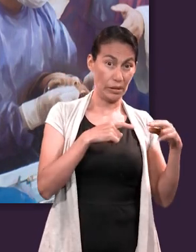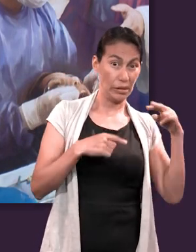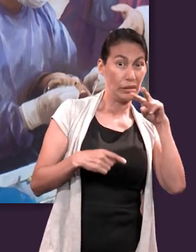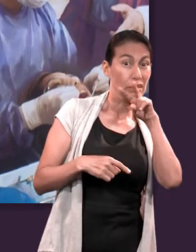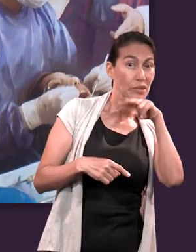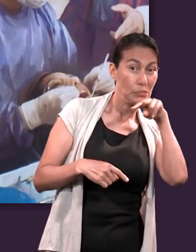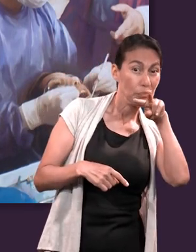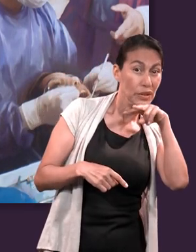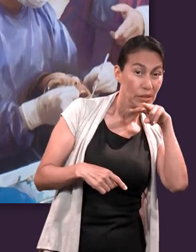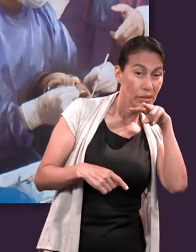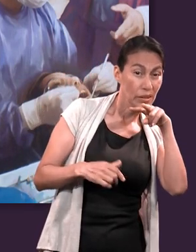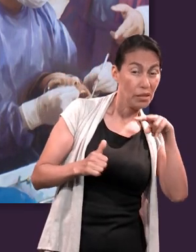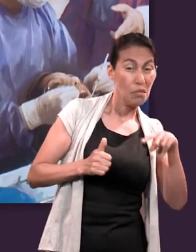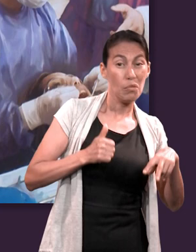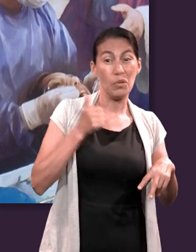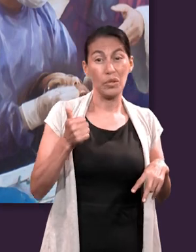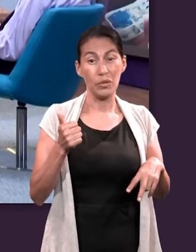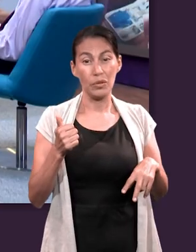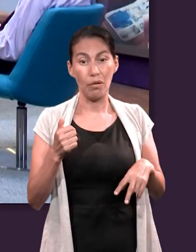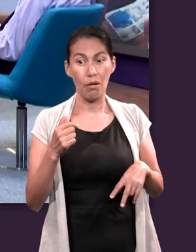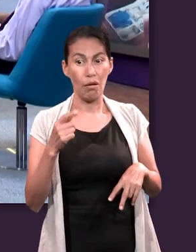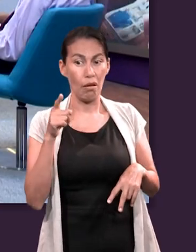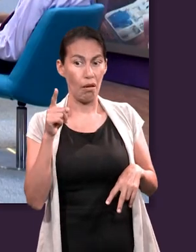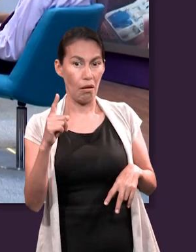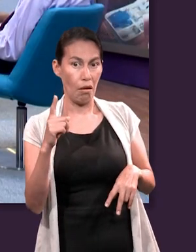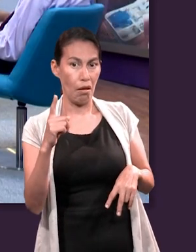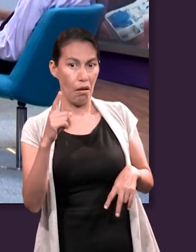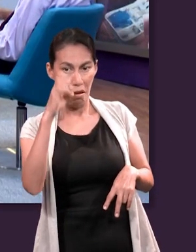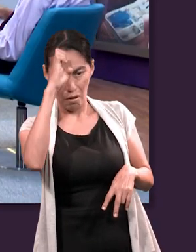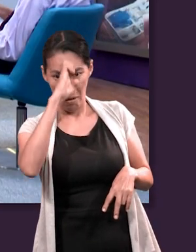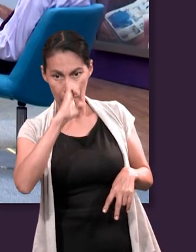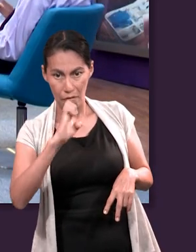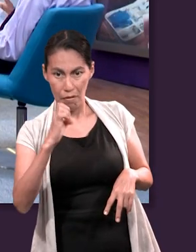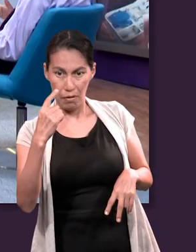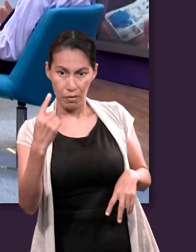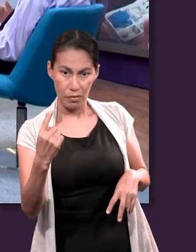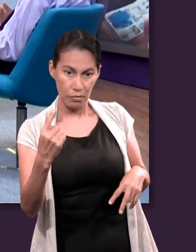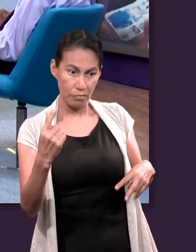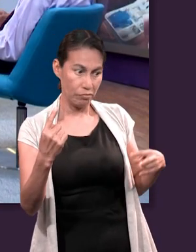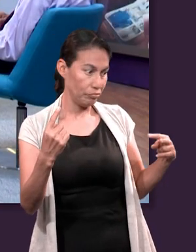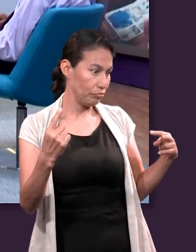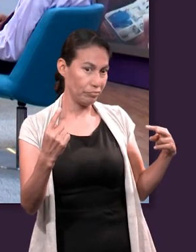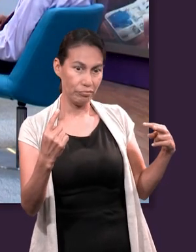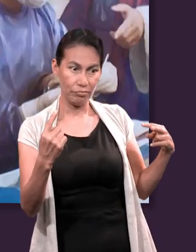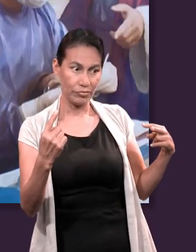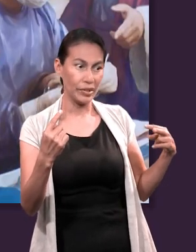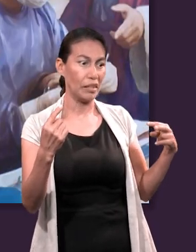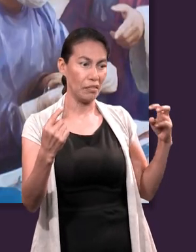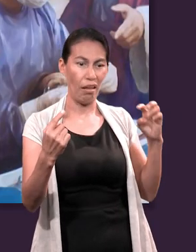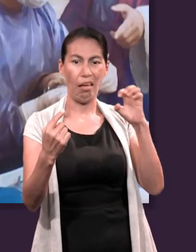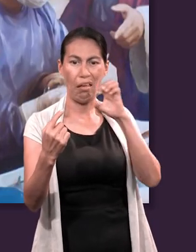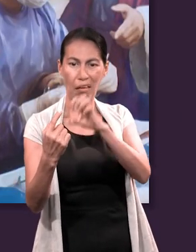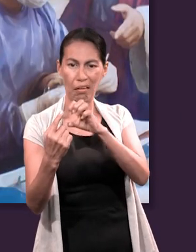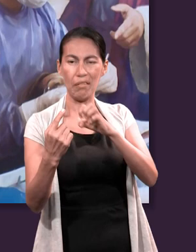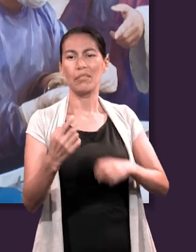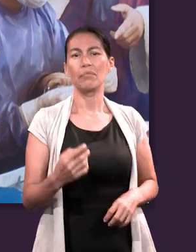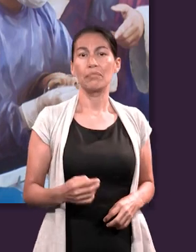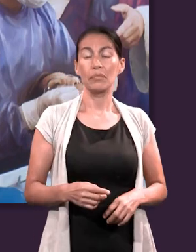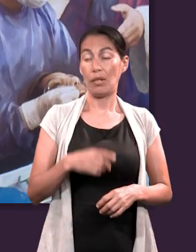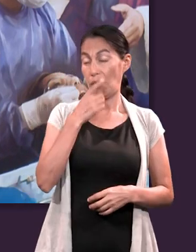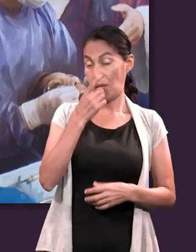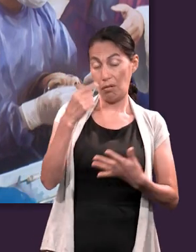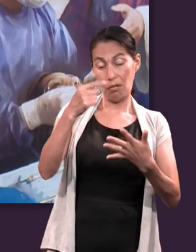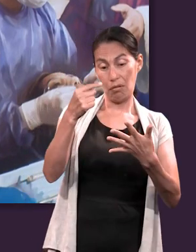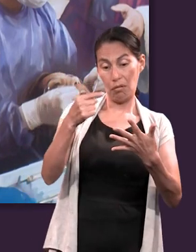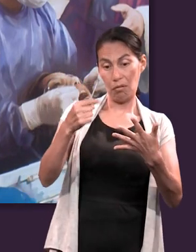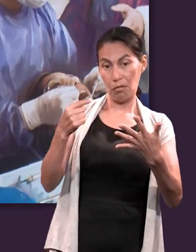aprovechó todos los sentidos de Eva y cuando tuvo su atención completa, comenzó a darle argumentos de